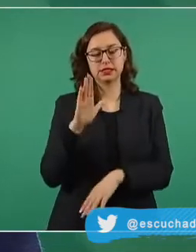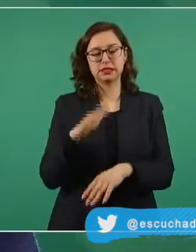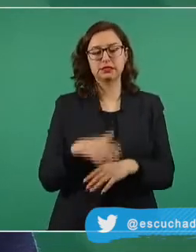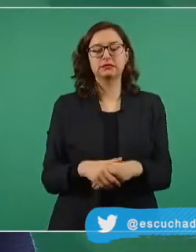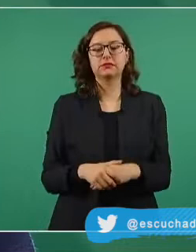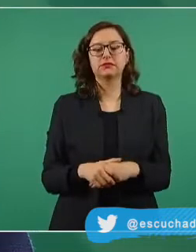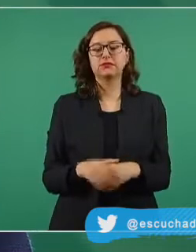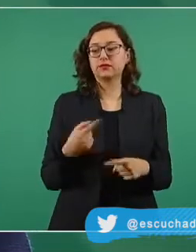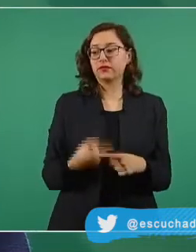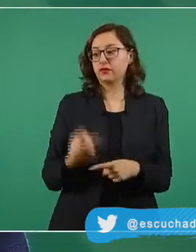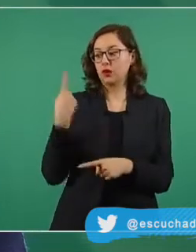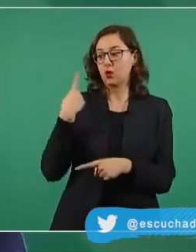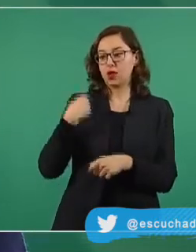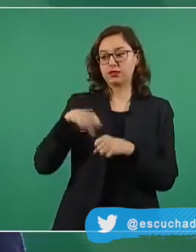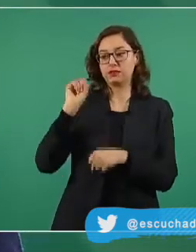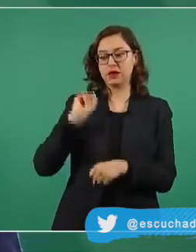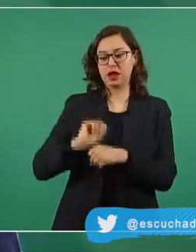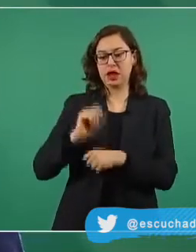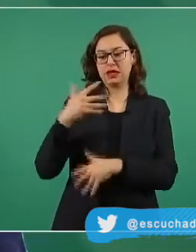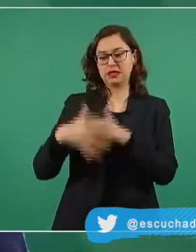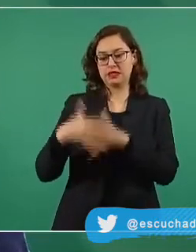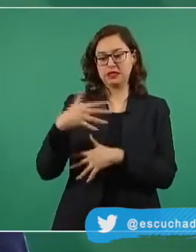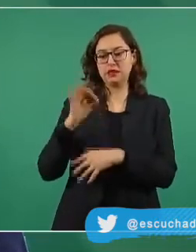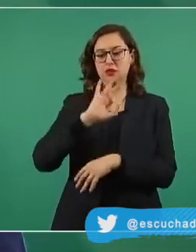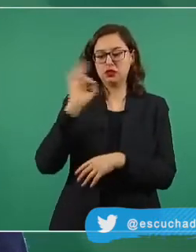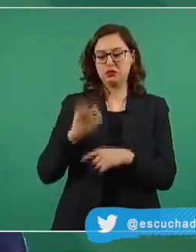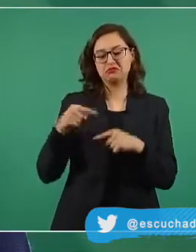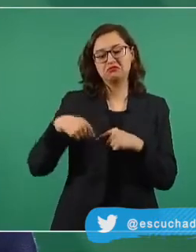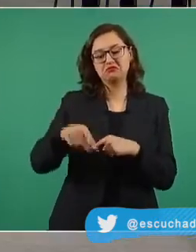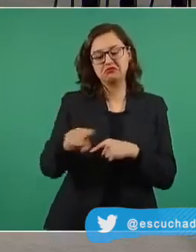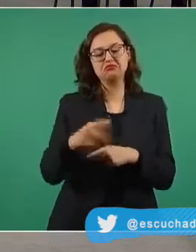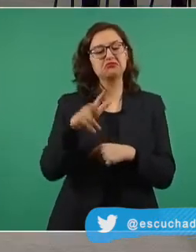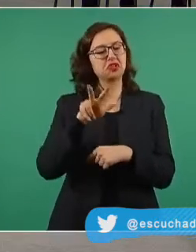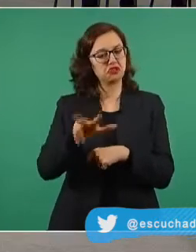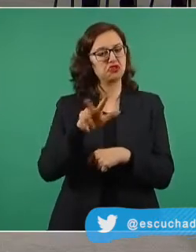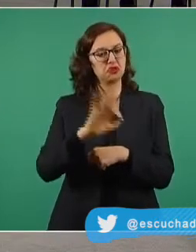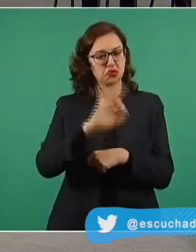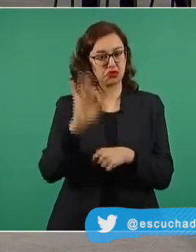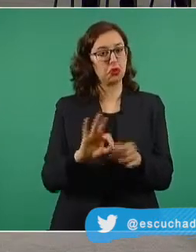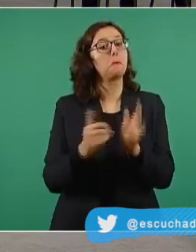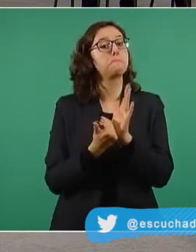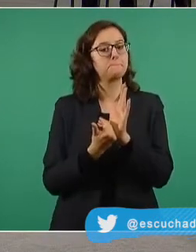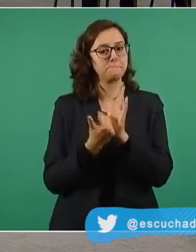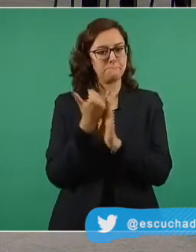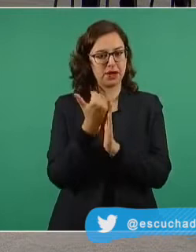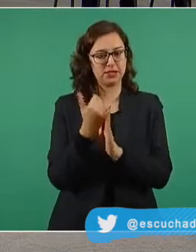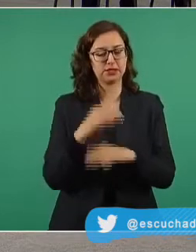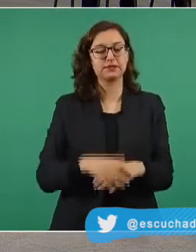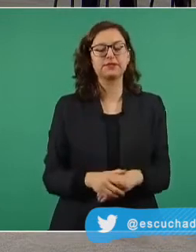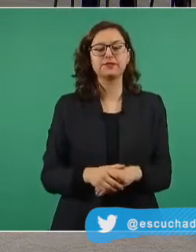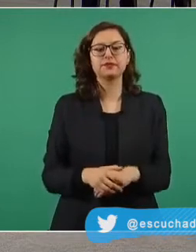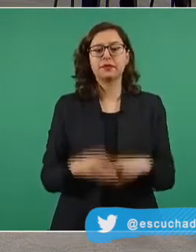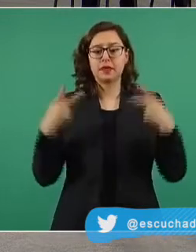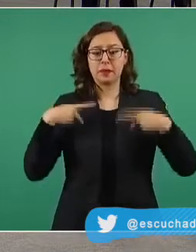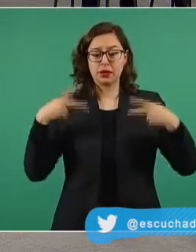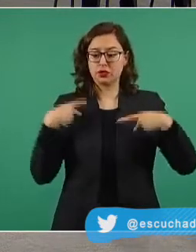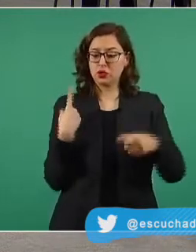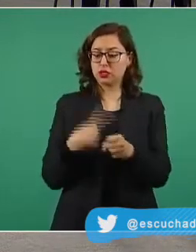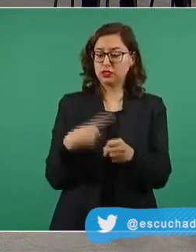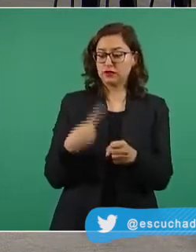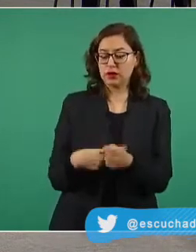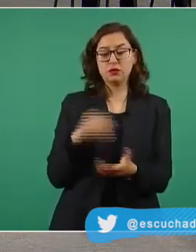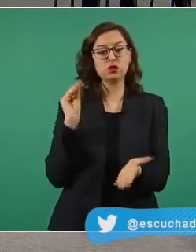previa terminamos con 15 por ciento 1 por ciento de los casos estimados son casos activos representan el